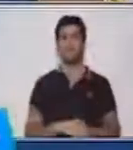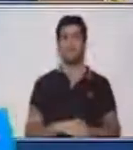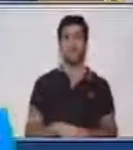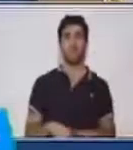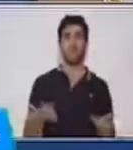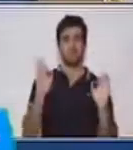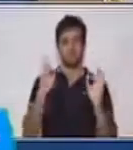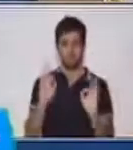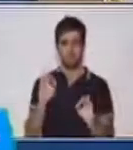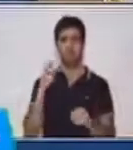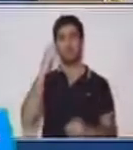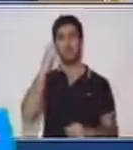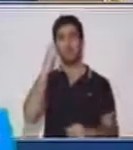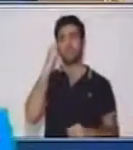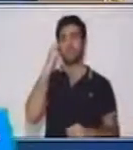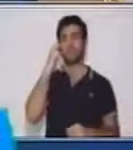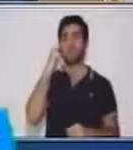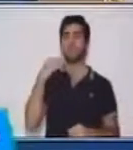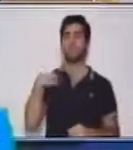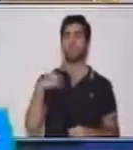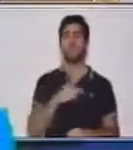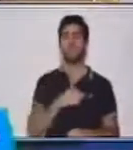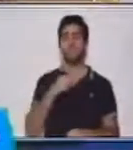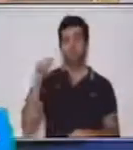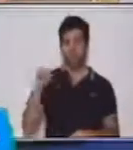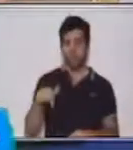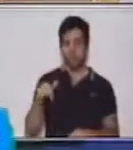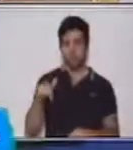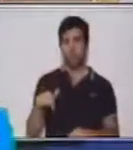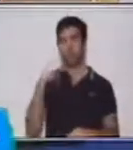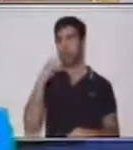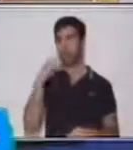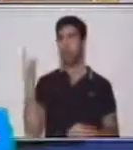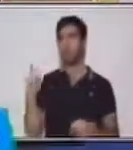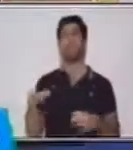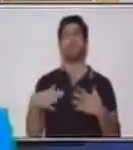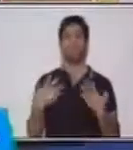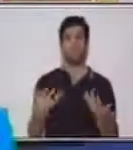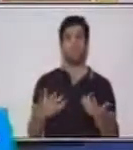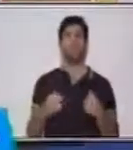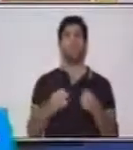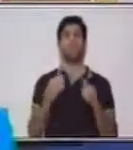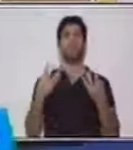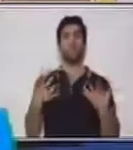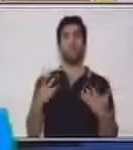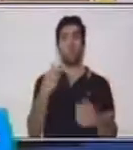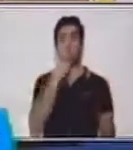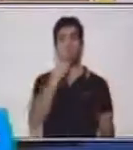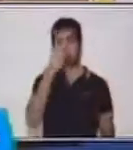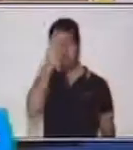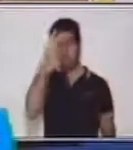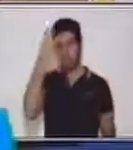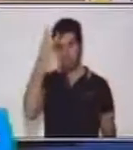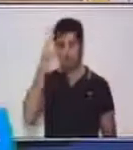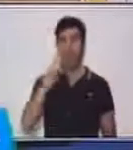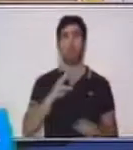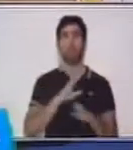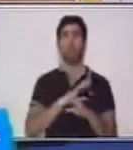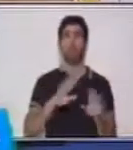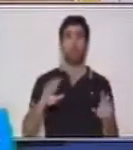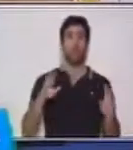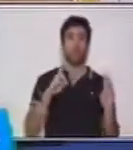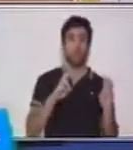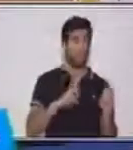clase vamos a hablar de Números Mayas. Esto hemos trabajado no solo en el área de Matemática, también en la clase de